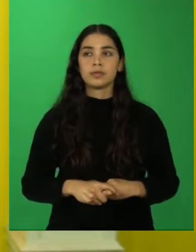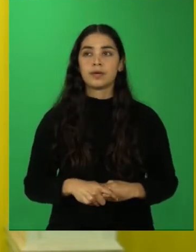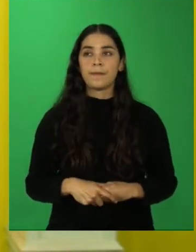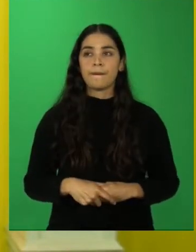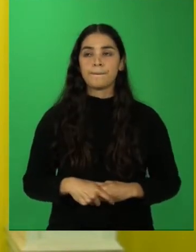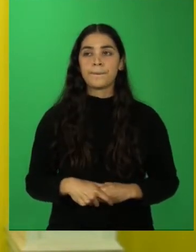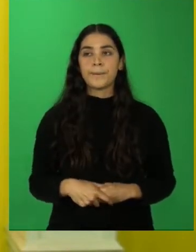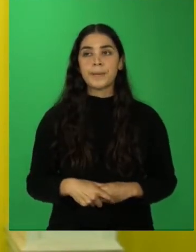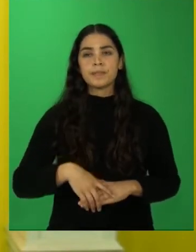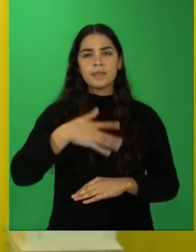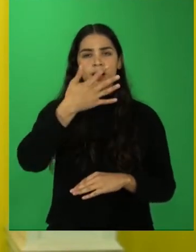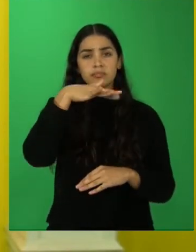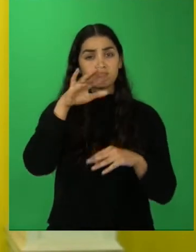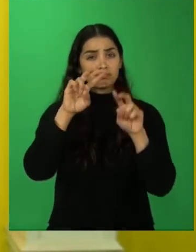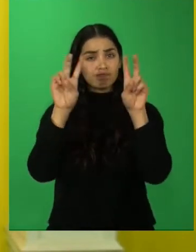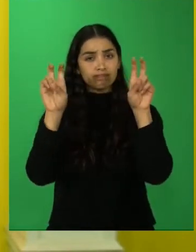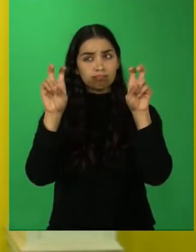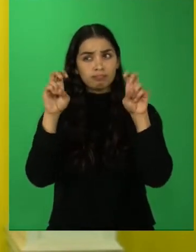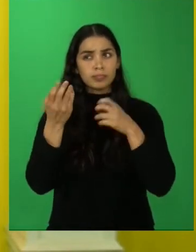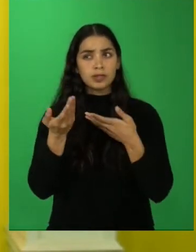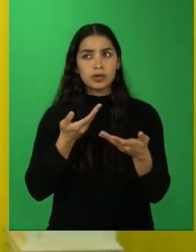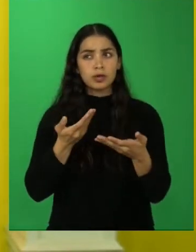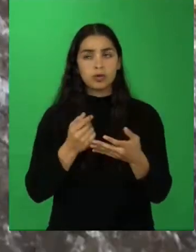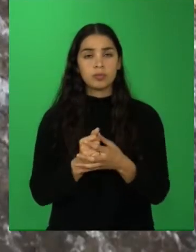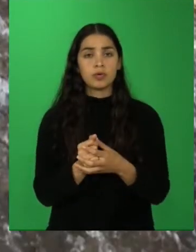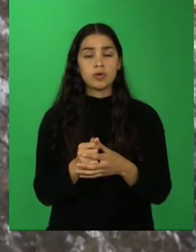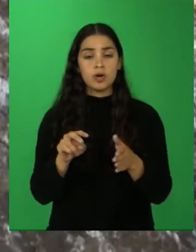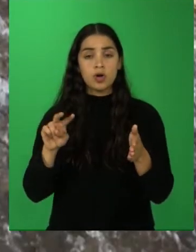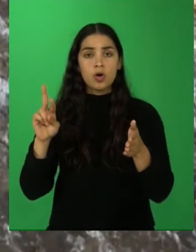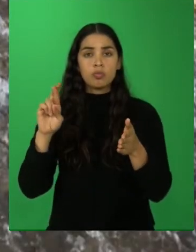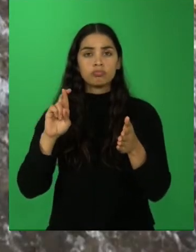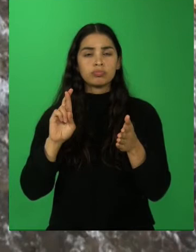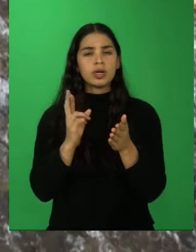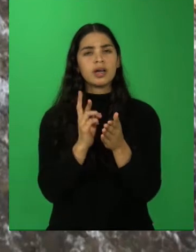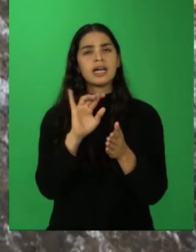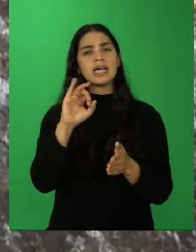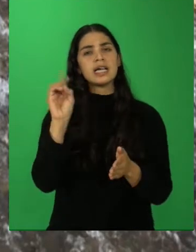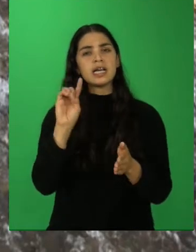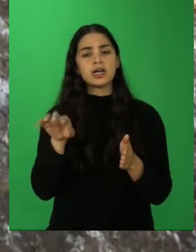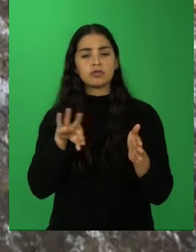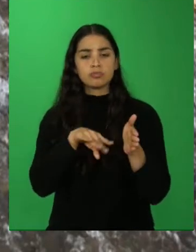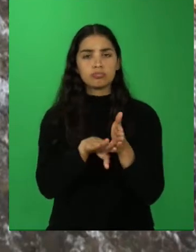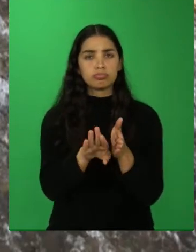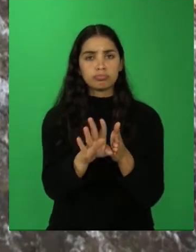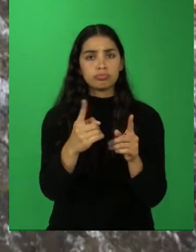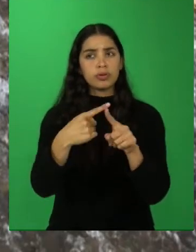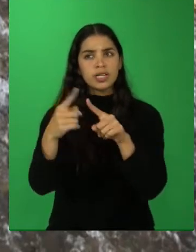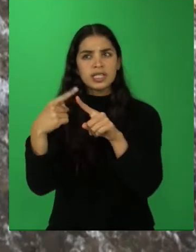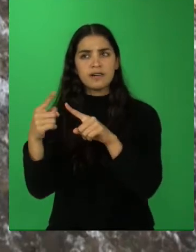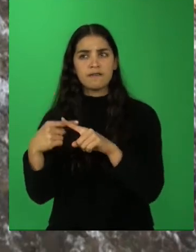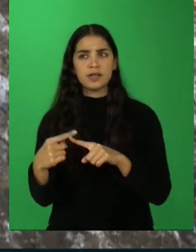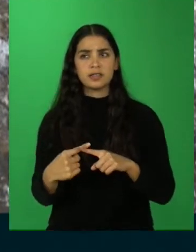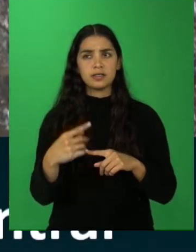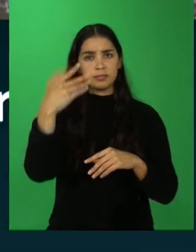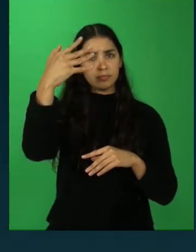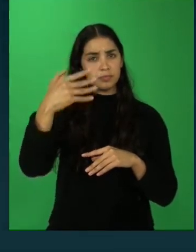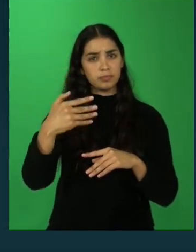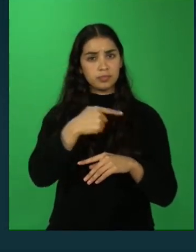Su hidrografía está compuesta por los ríos Copiapó, Elqui, Limarí y Choapa.